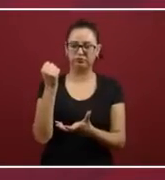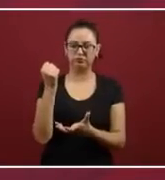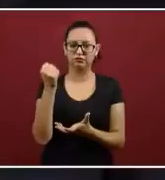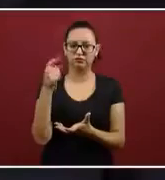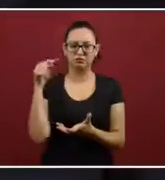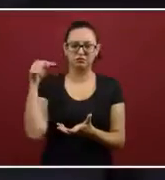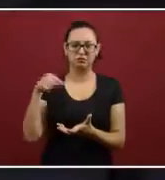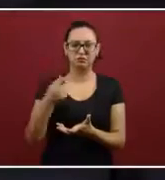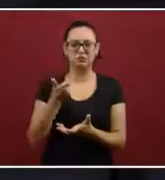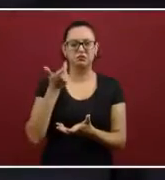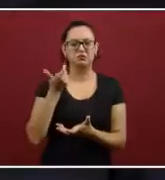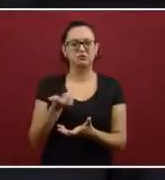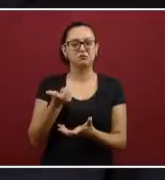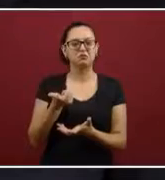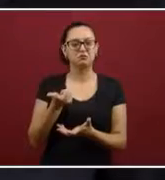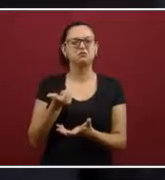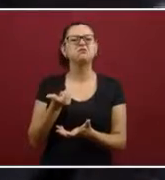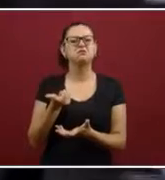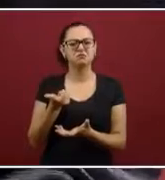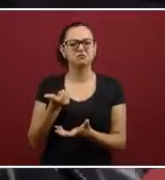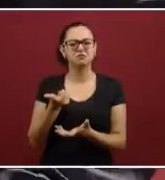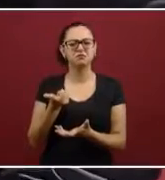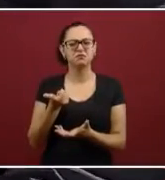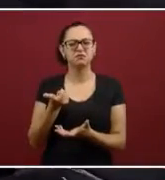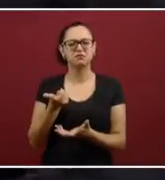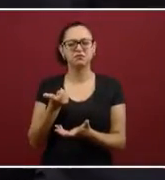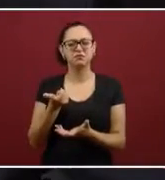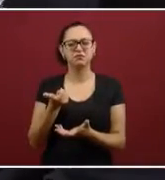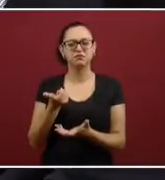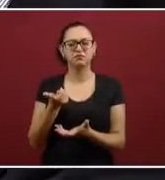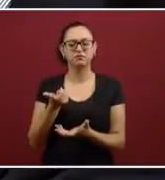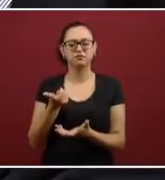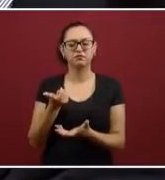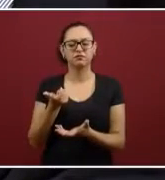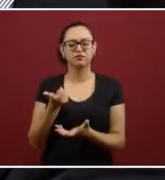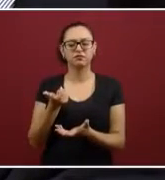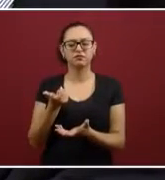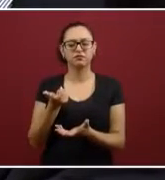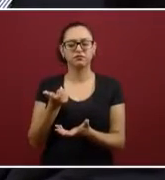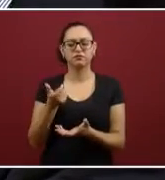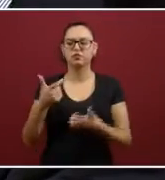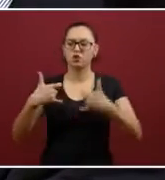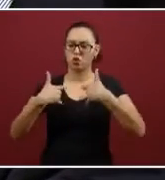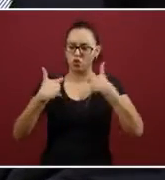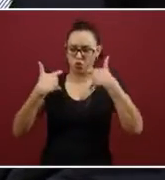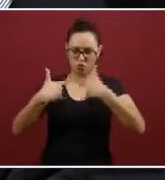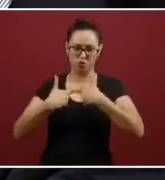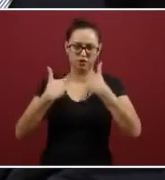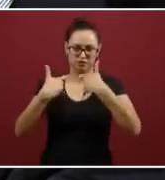la atención a jóvenes